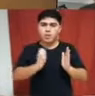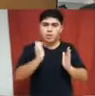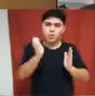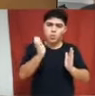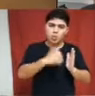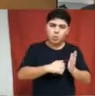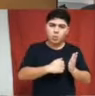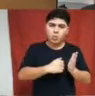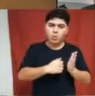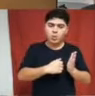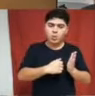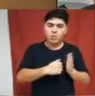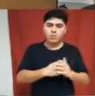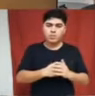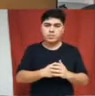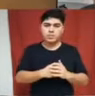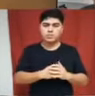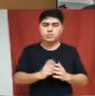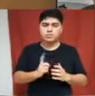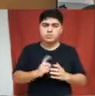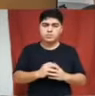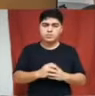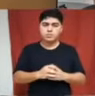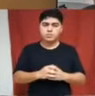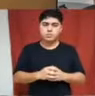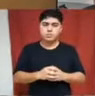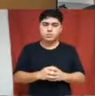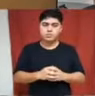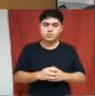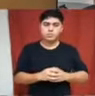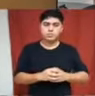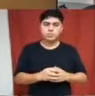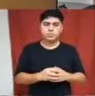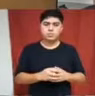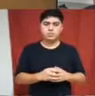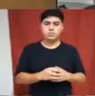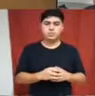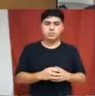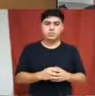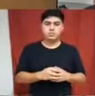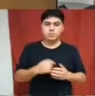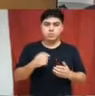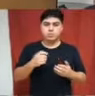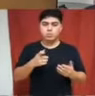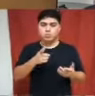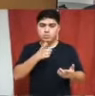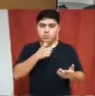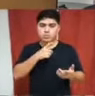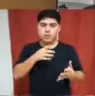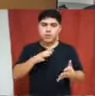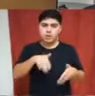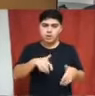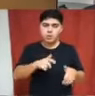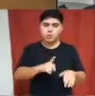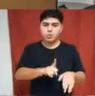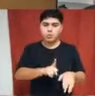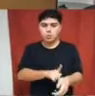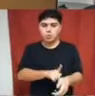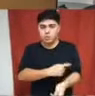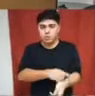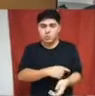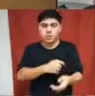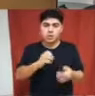se está haciendo costumbre en este Consejo Deliberante, deben ser